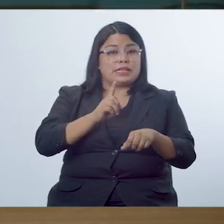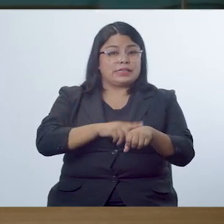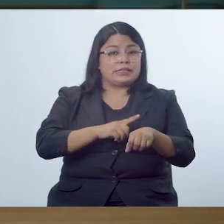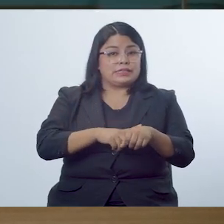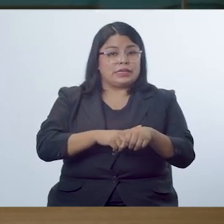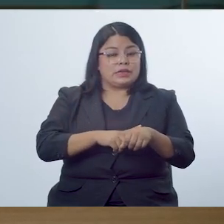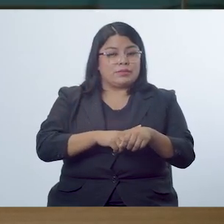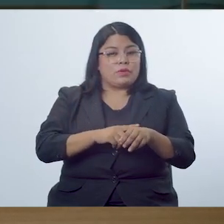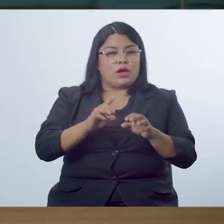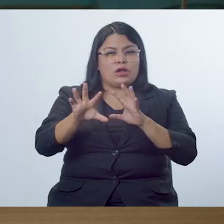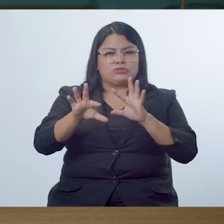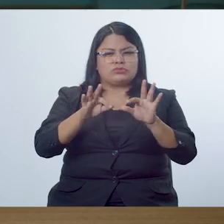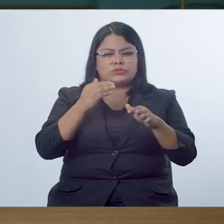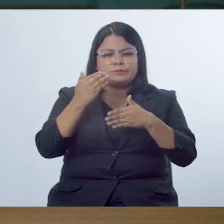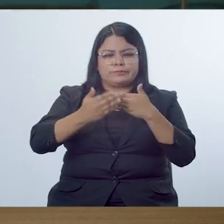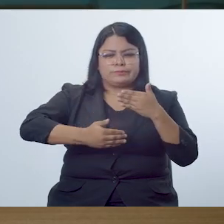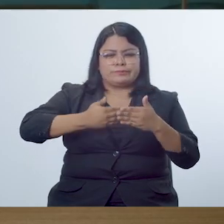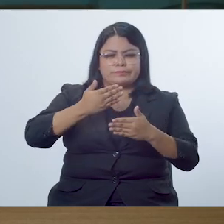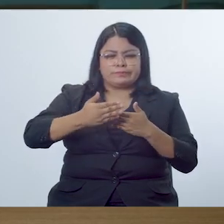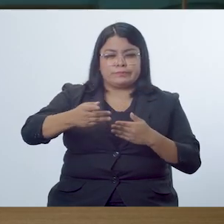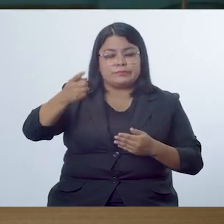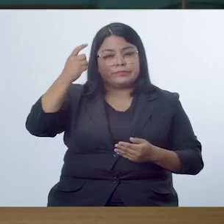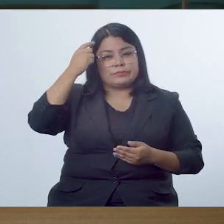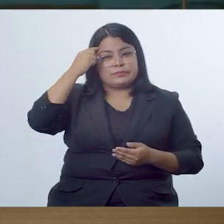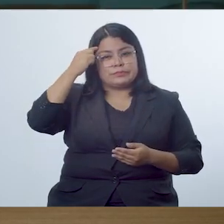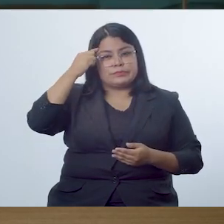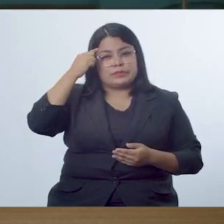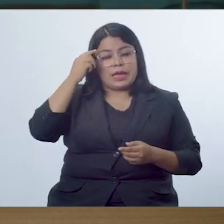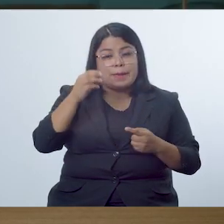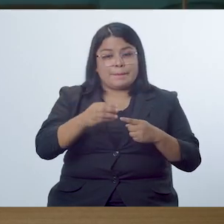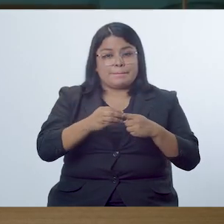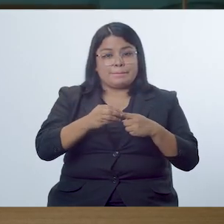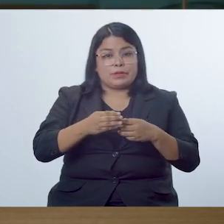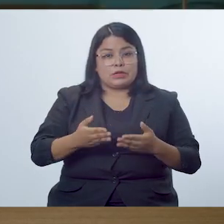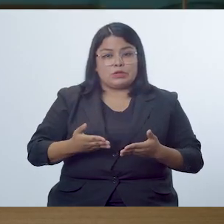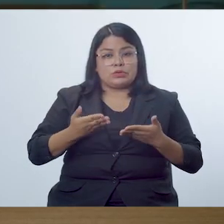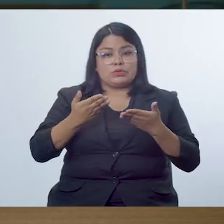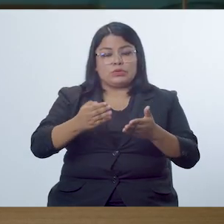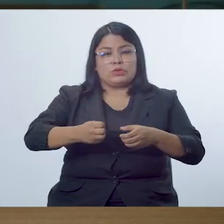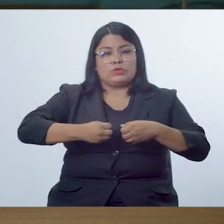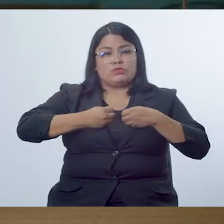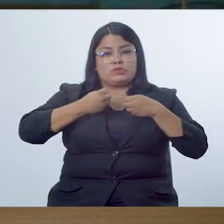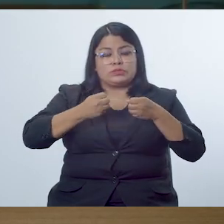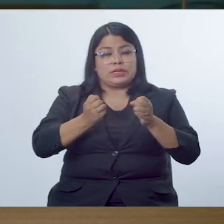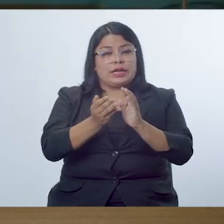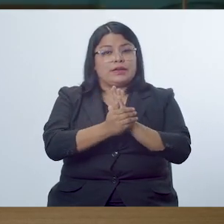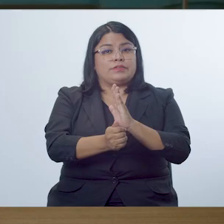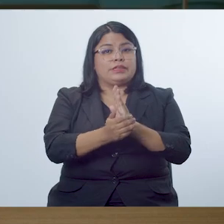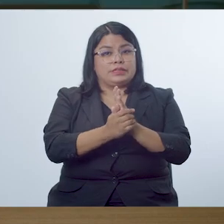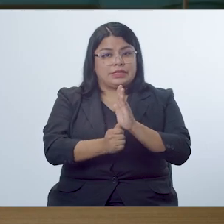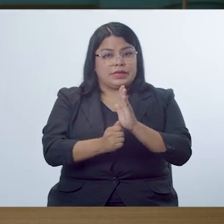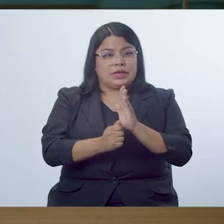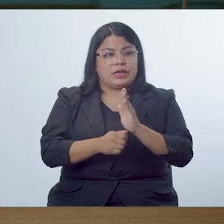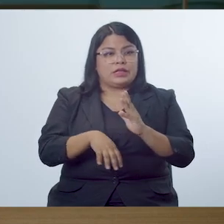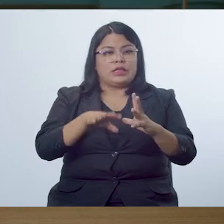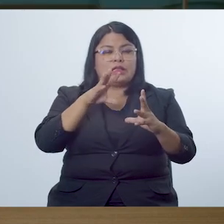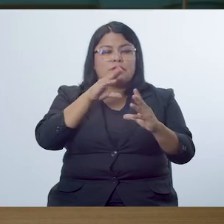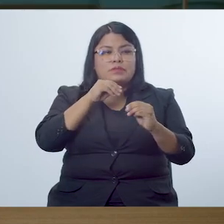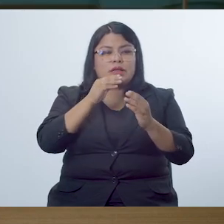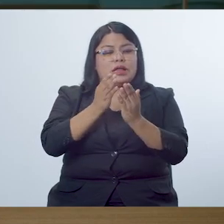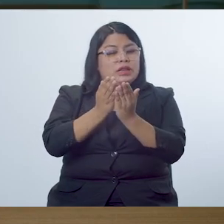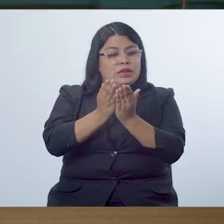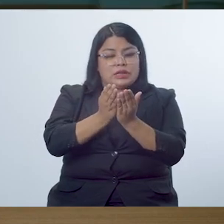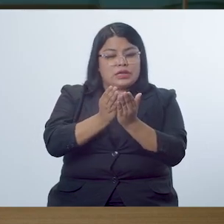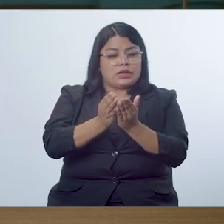momento tiene ciertos procedimientos cognitivos específicos que ayudan a fortalecer esas habilidades de